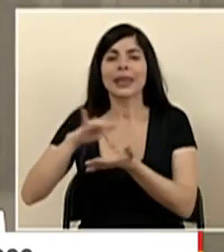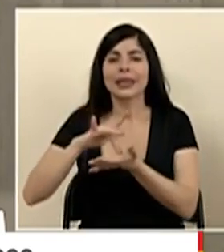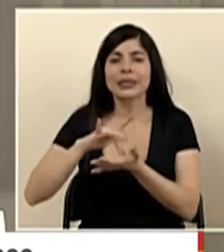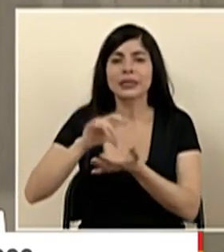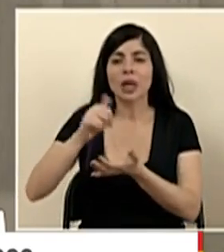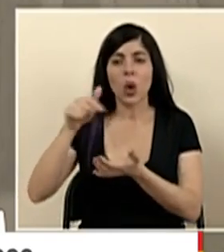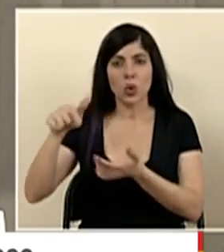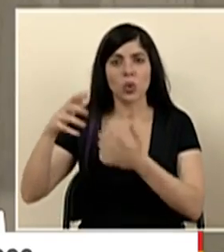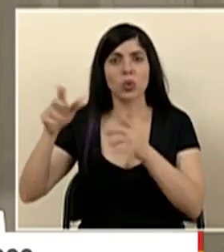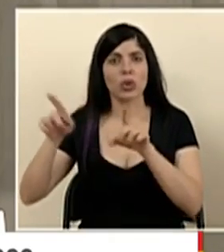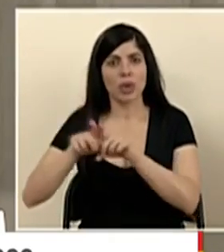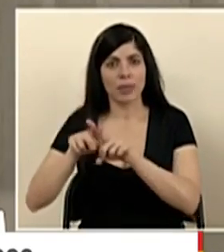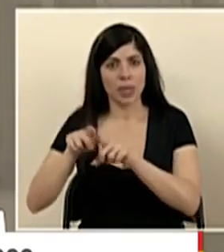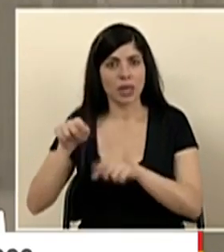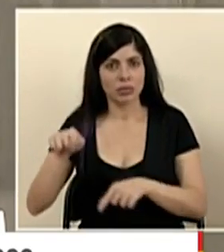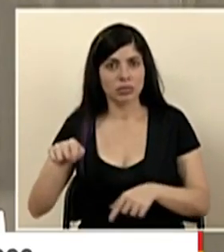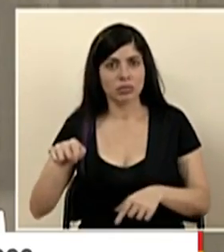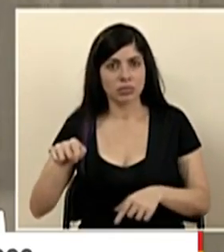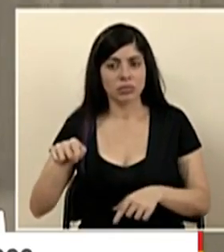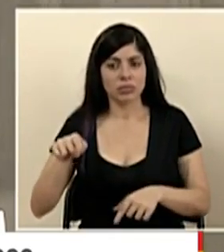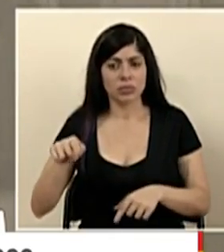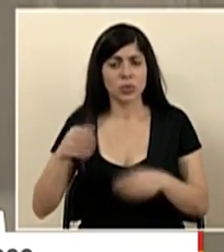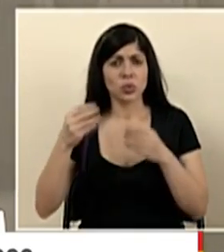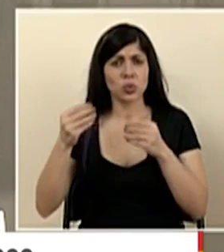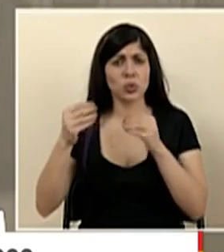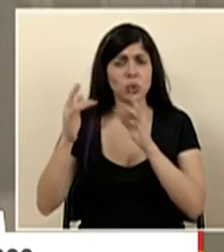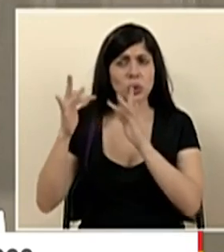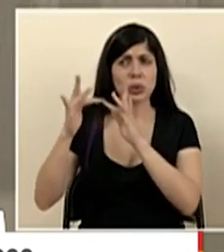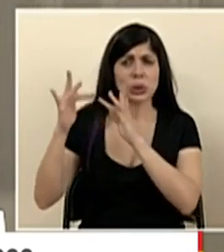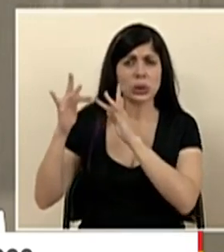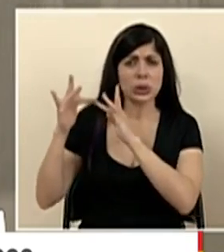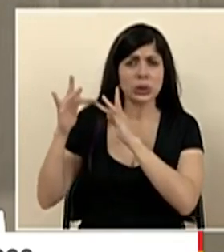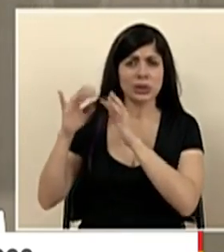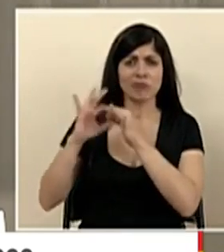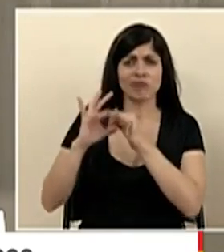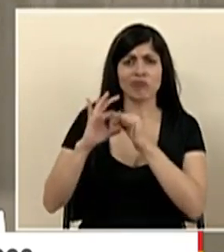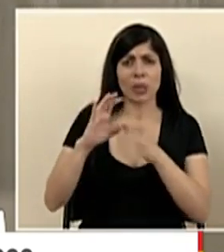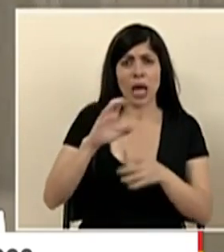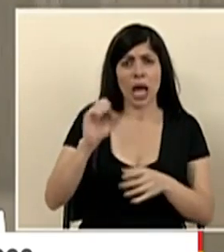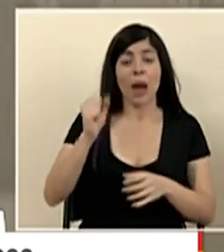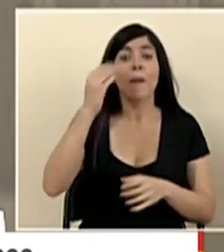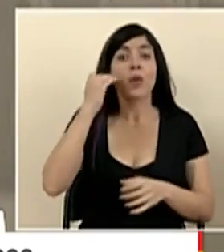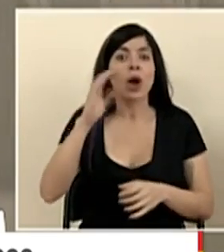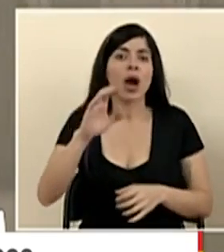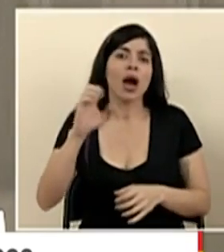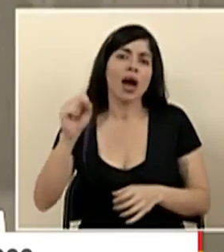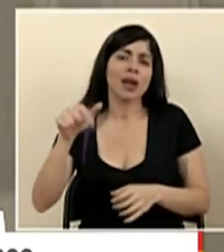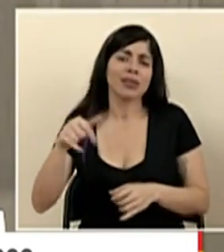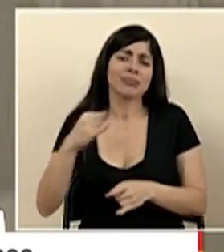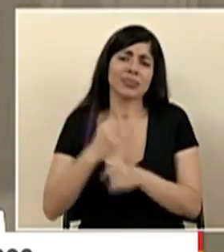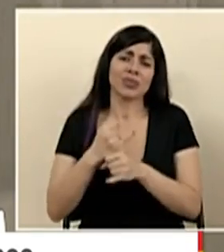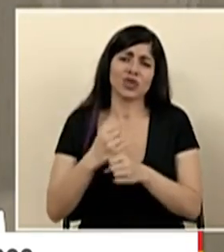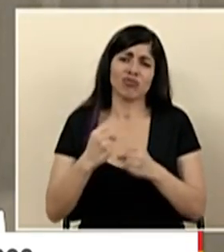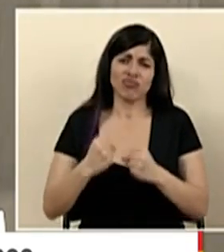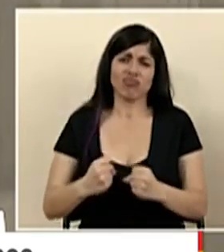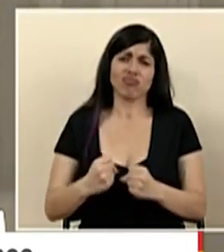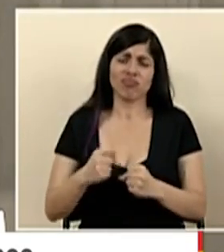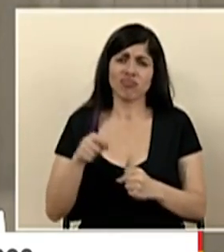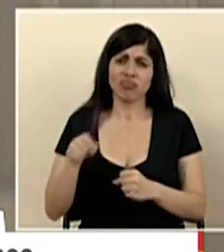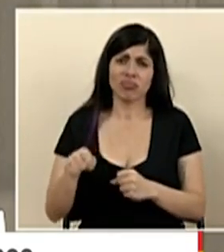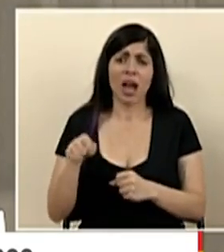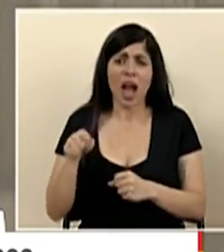y otros tienen grandes alianzas con la caja además porque la caja es una institución muy robusta